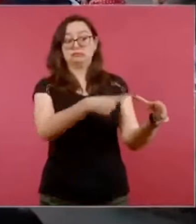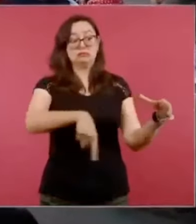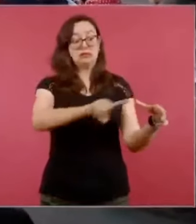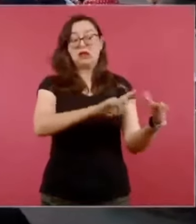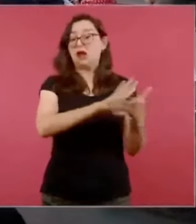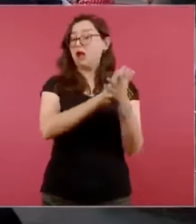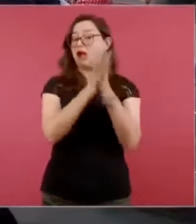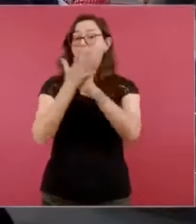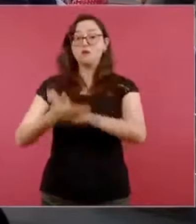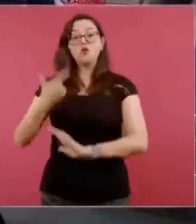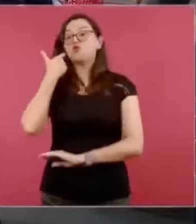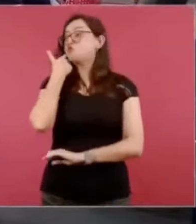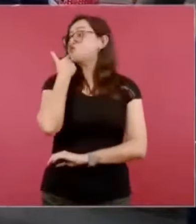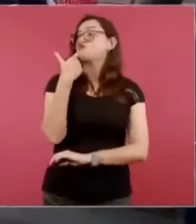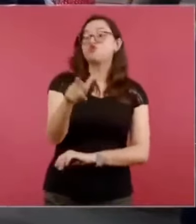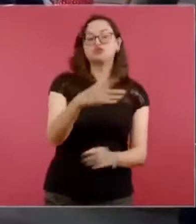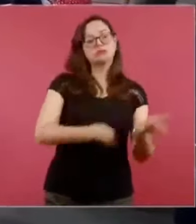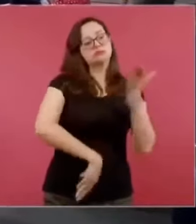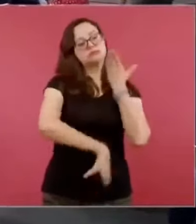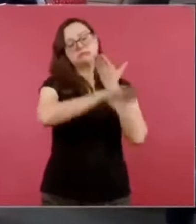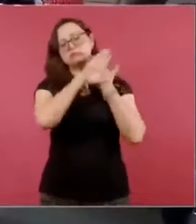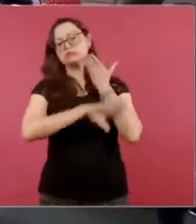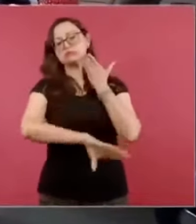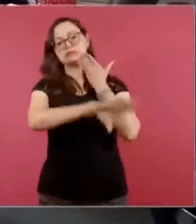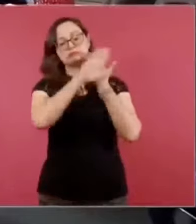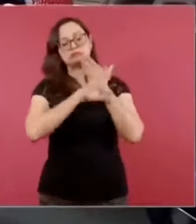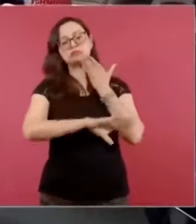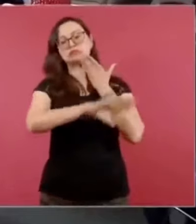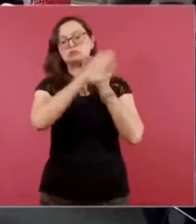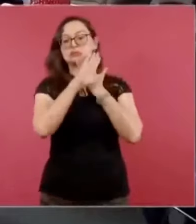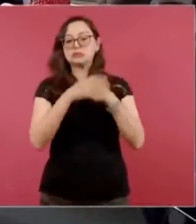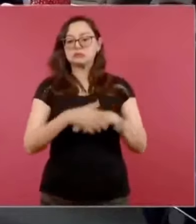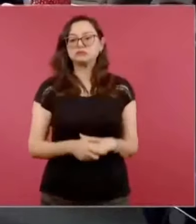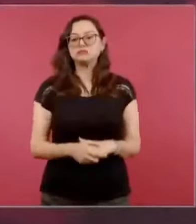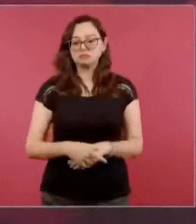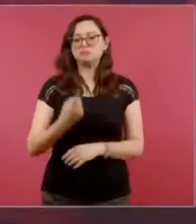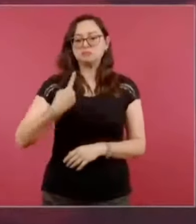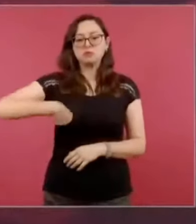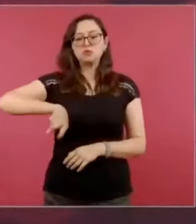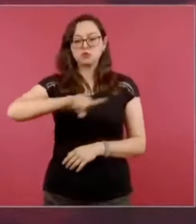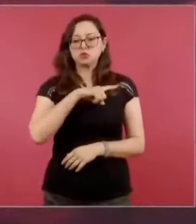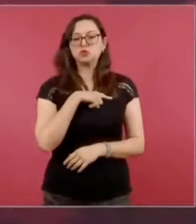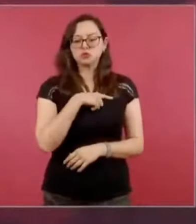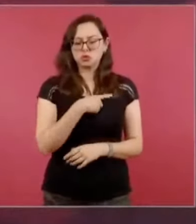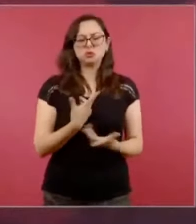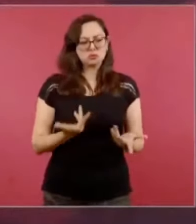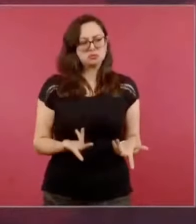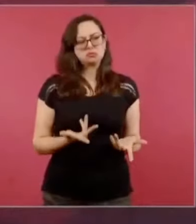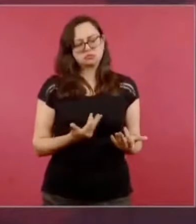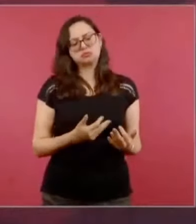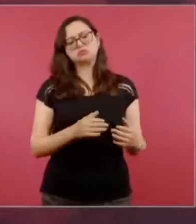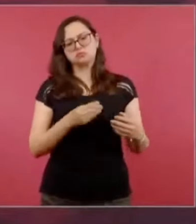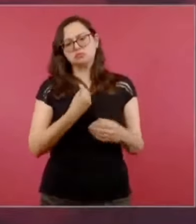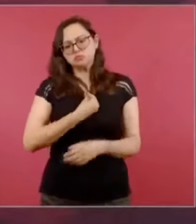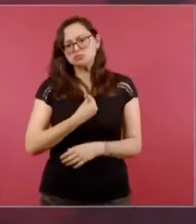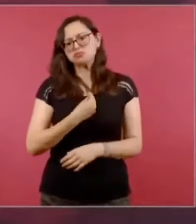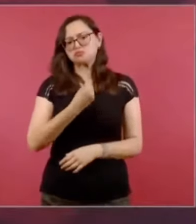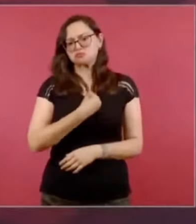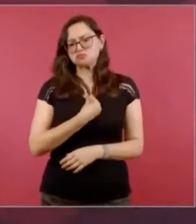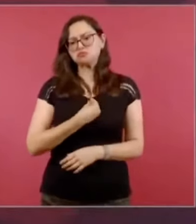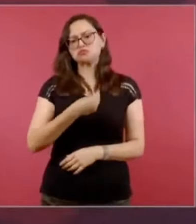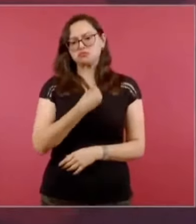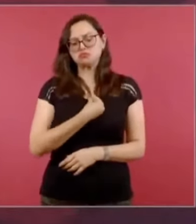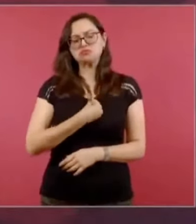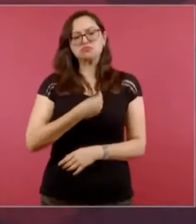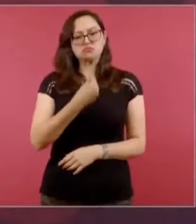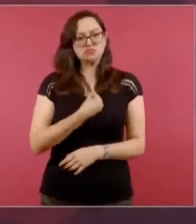hemos enfrentado esa reacción a esos reaccionarios que es de